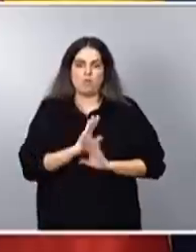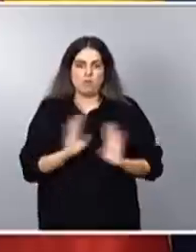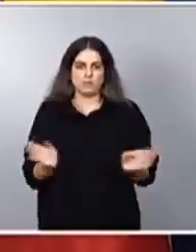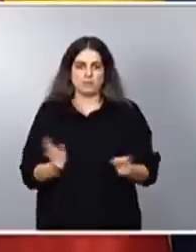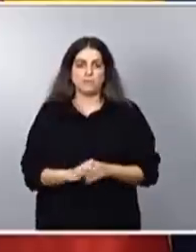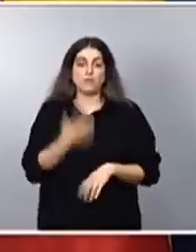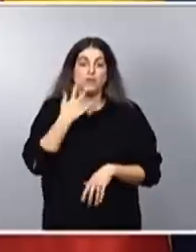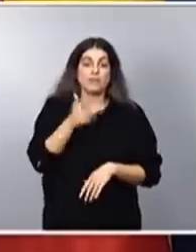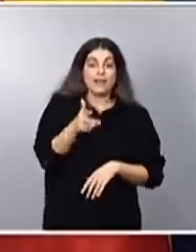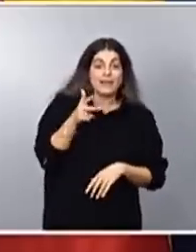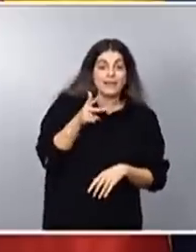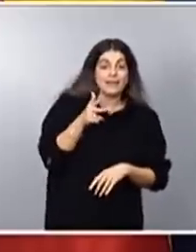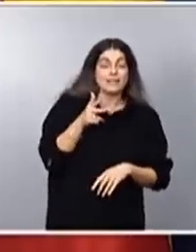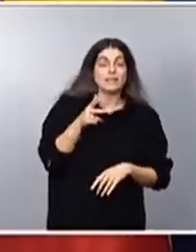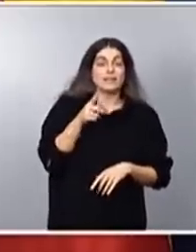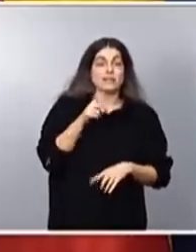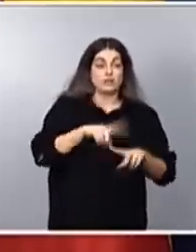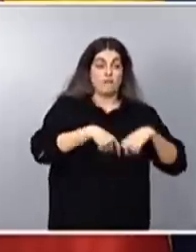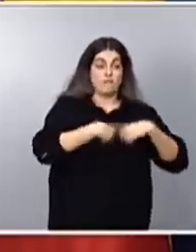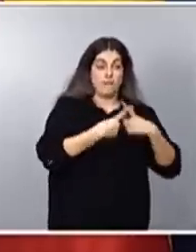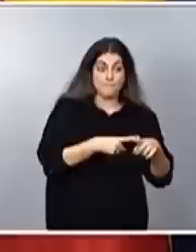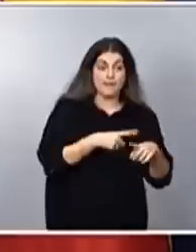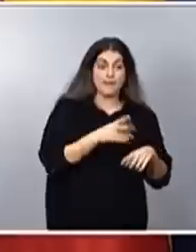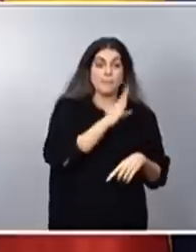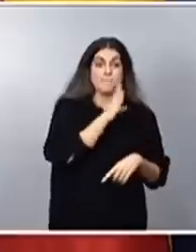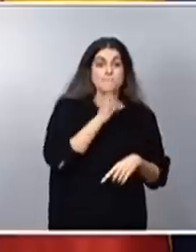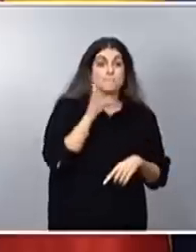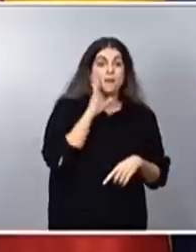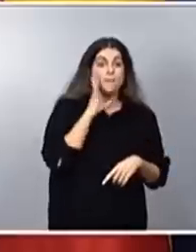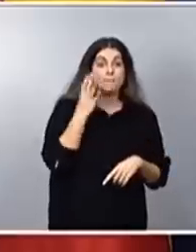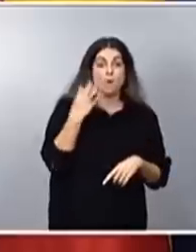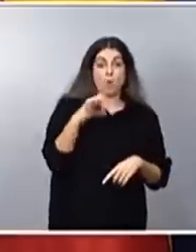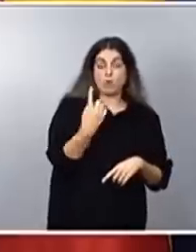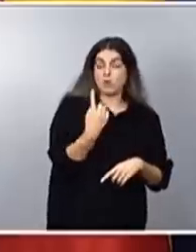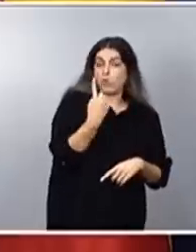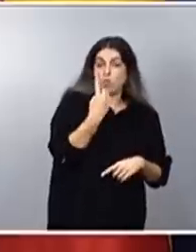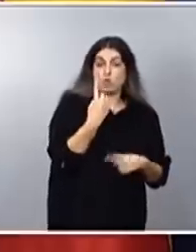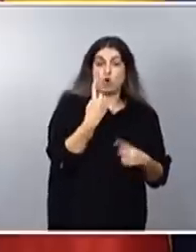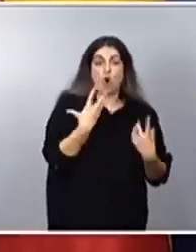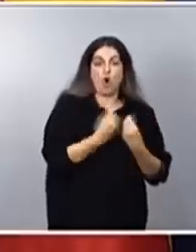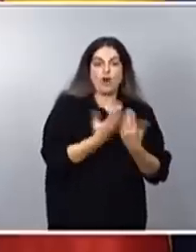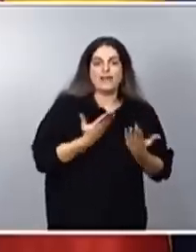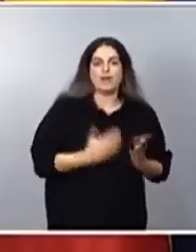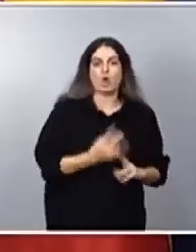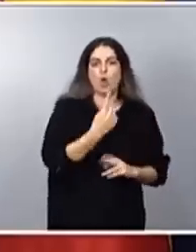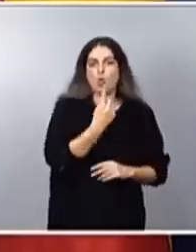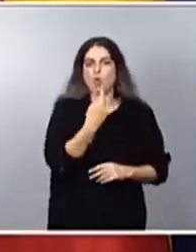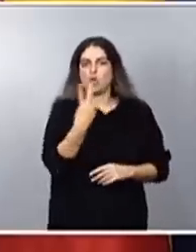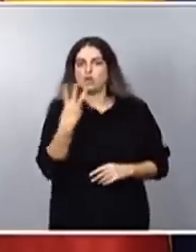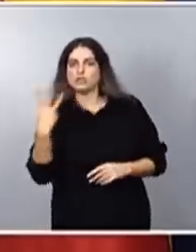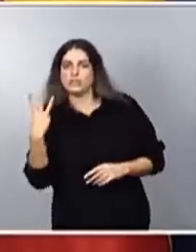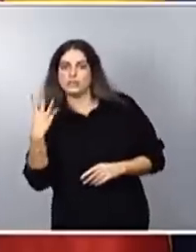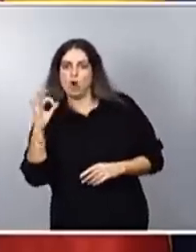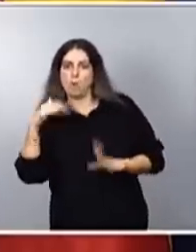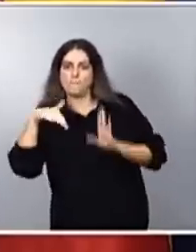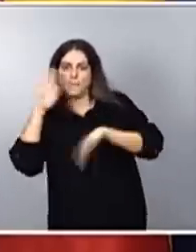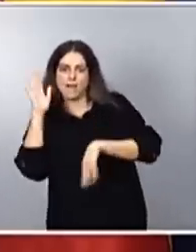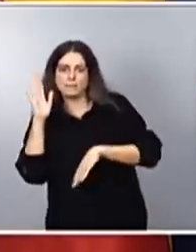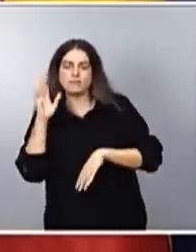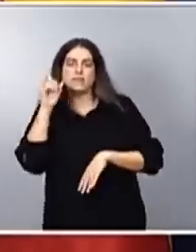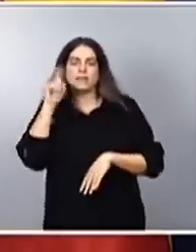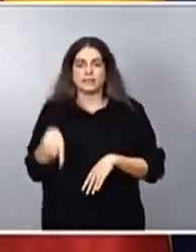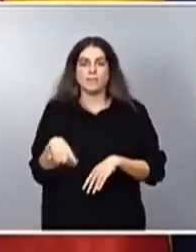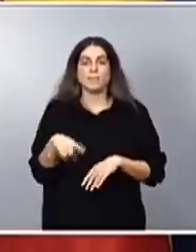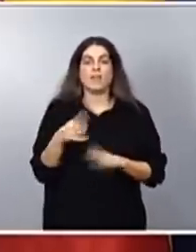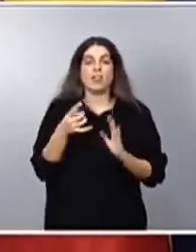monomarentales que tienen dos hijos, dos hijas o más, vamos a equipararles en las reducciones que ya tienen las familias